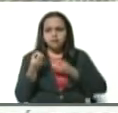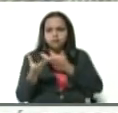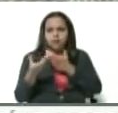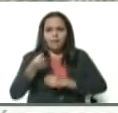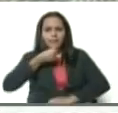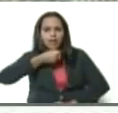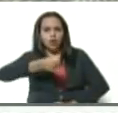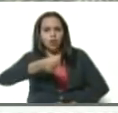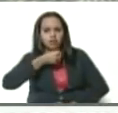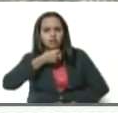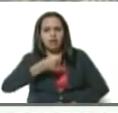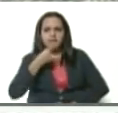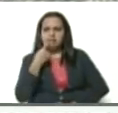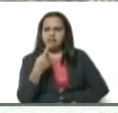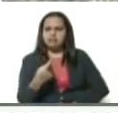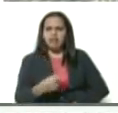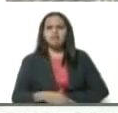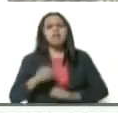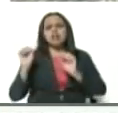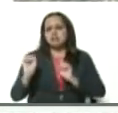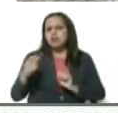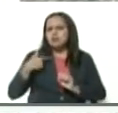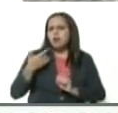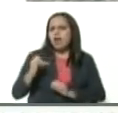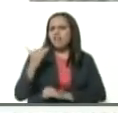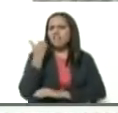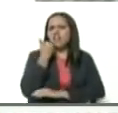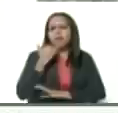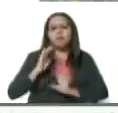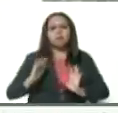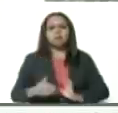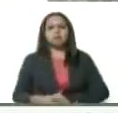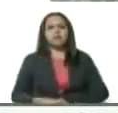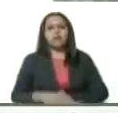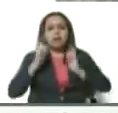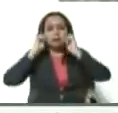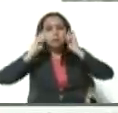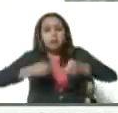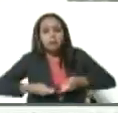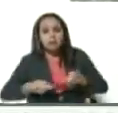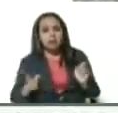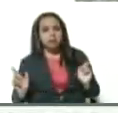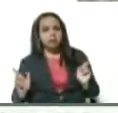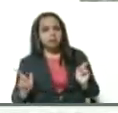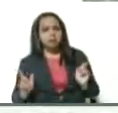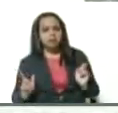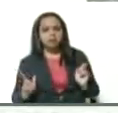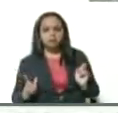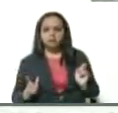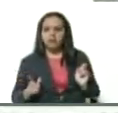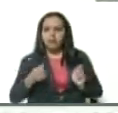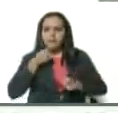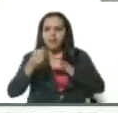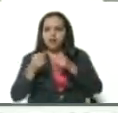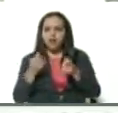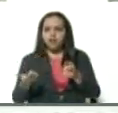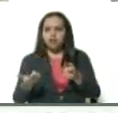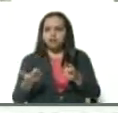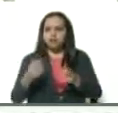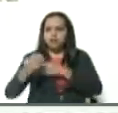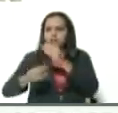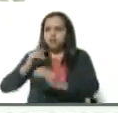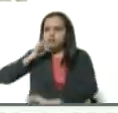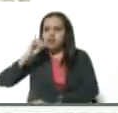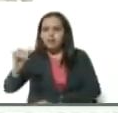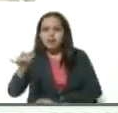periodistas, diciéndole que sí, que está enfermo, y se quita el tapabocas. Los periodistas lo demandaron ante la